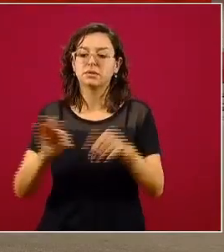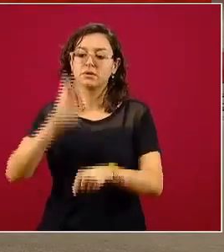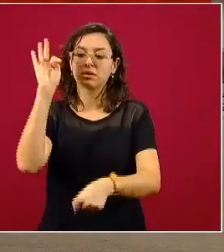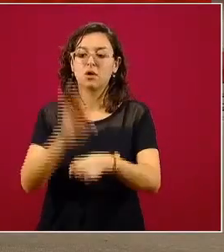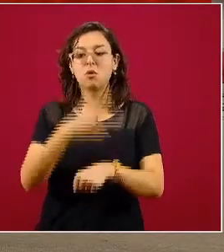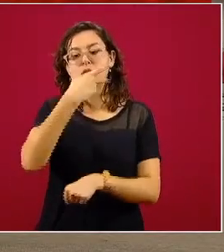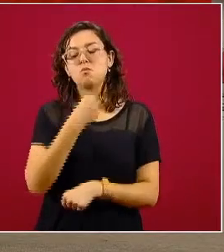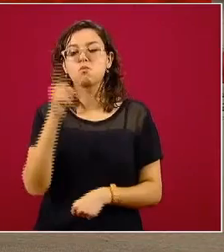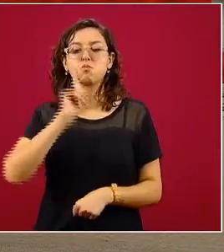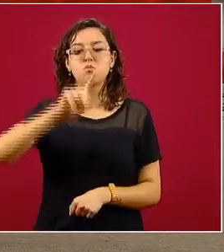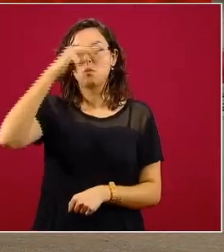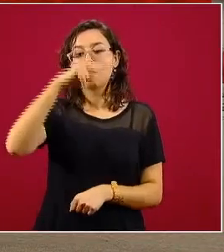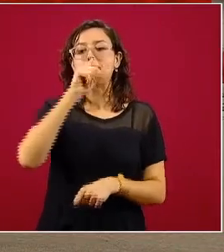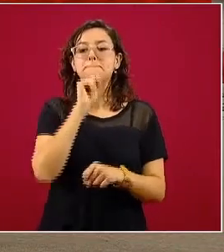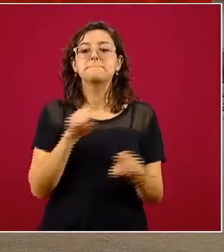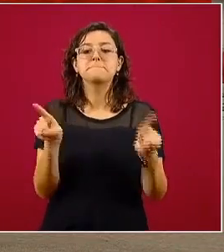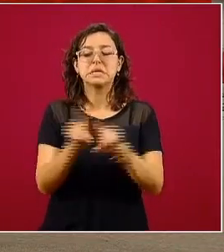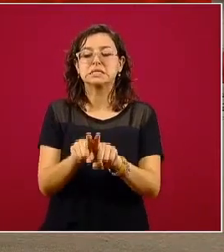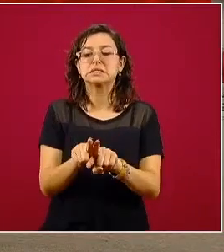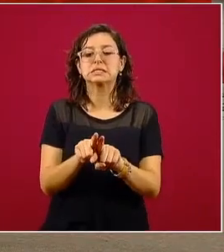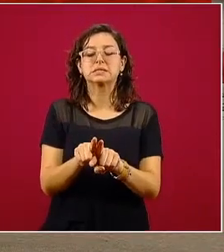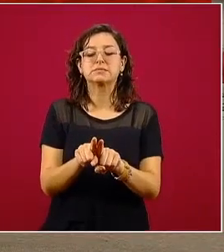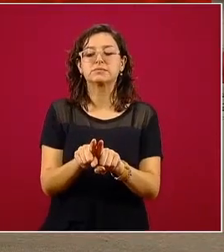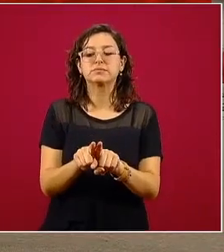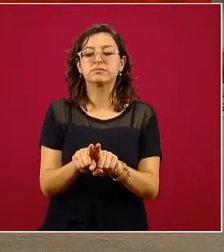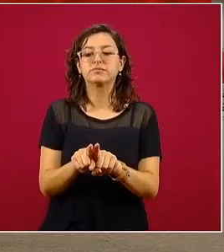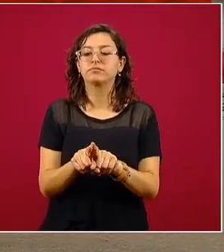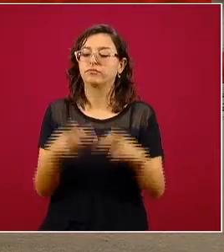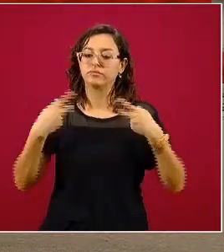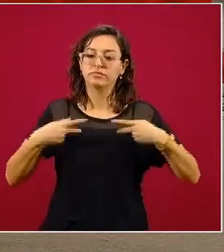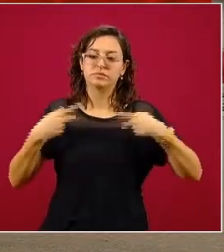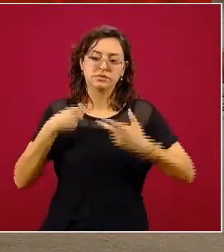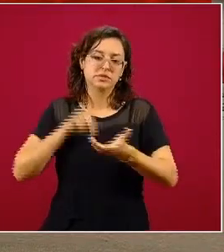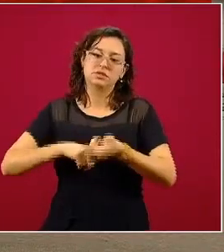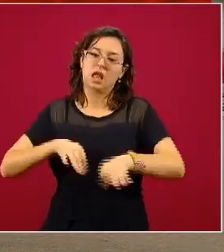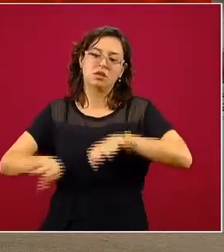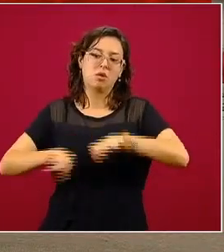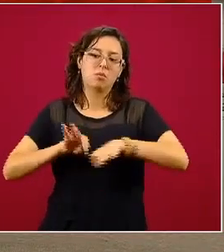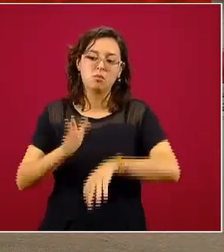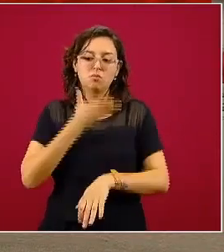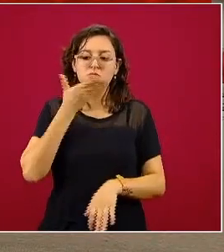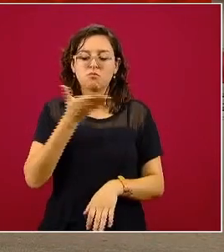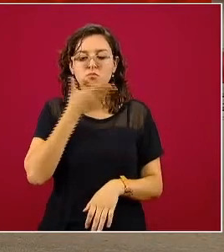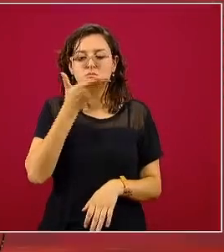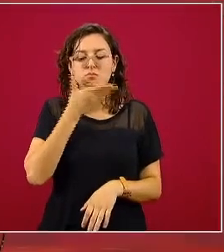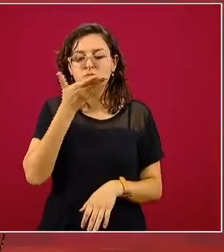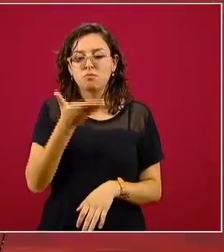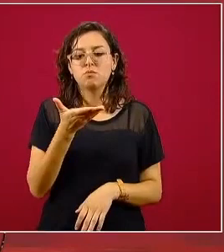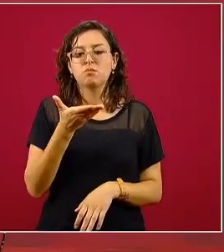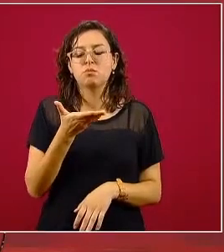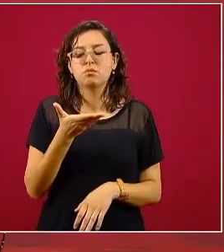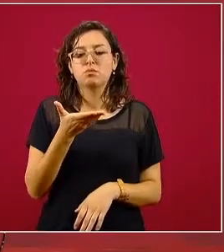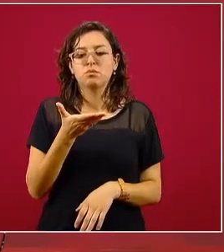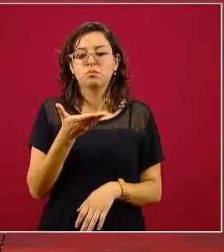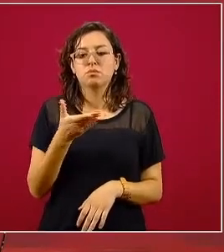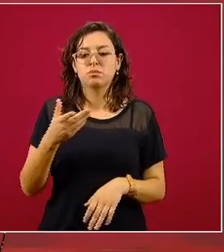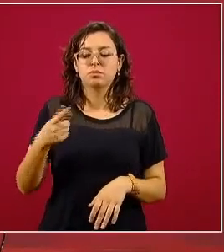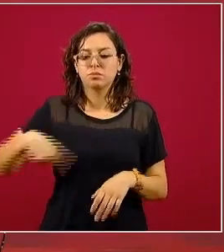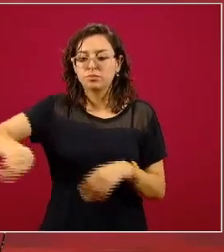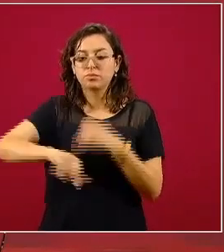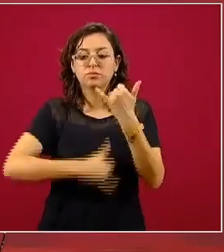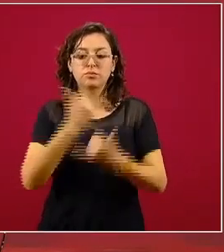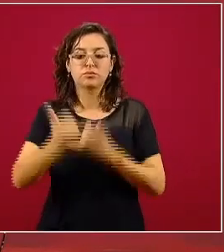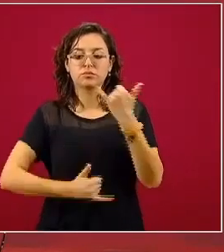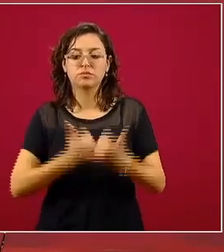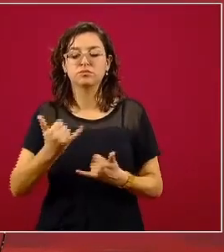mexicanos y también, por supuesto, del personal que labora, los jugadores